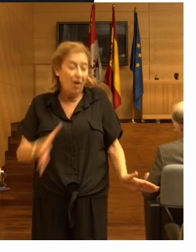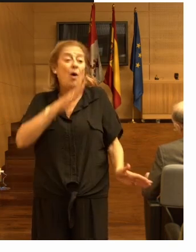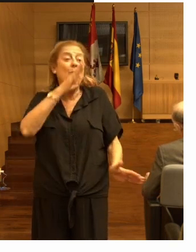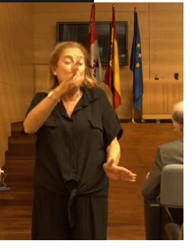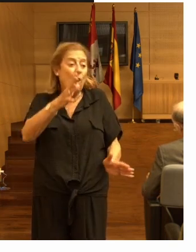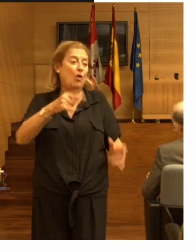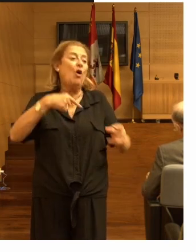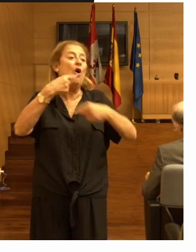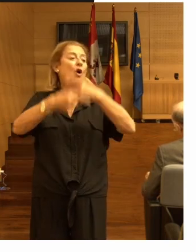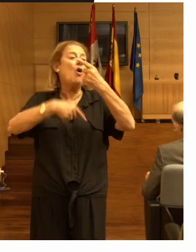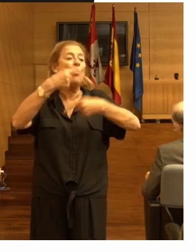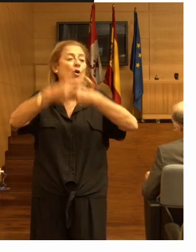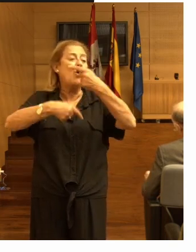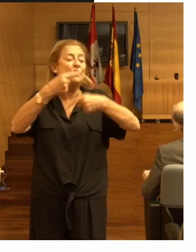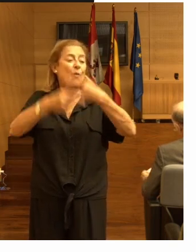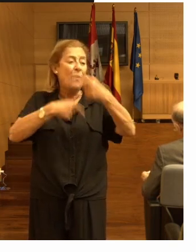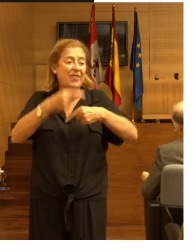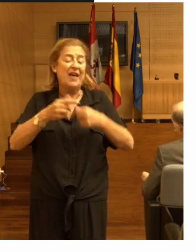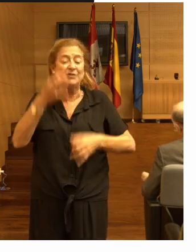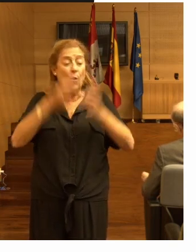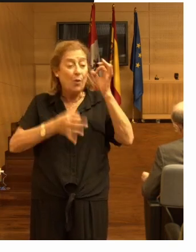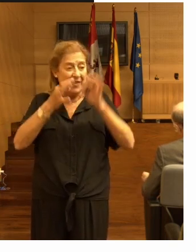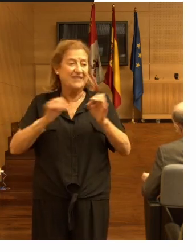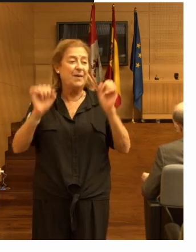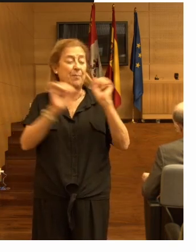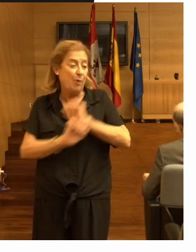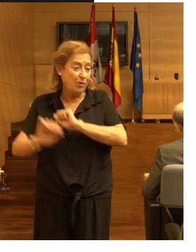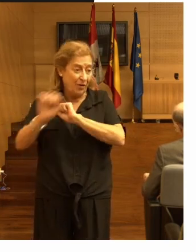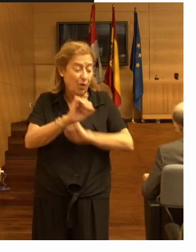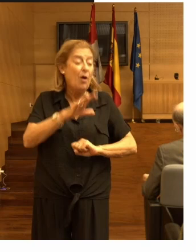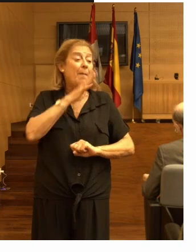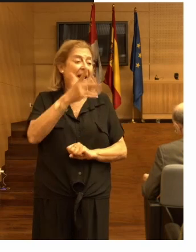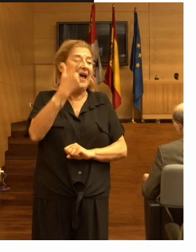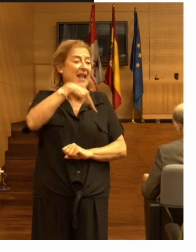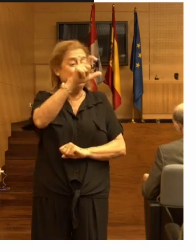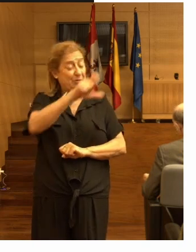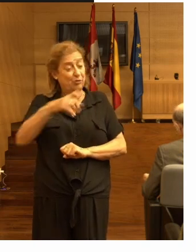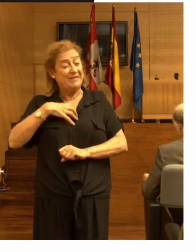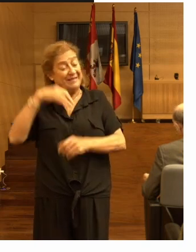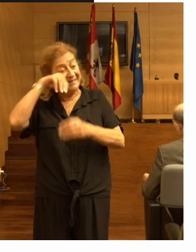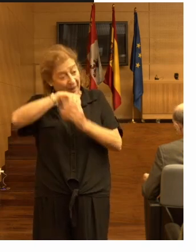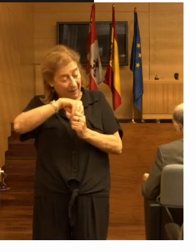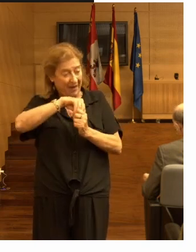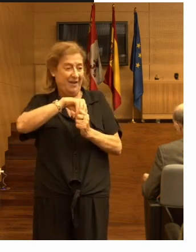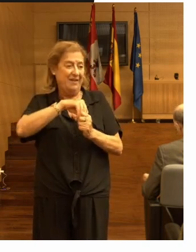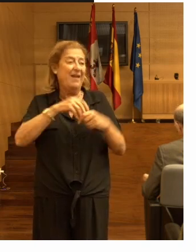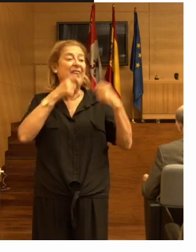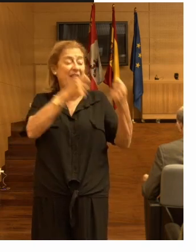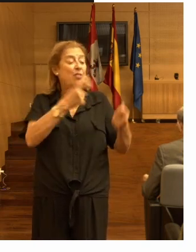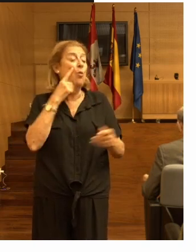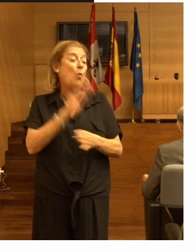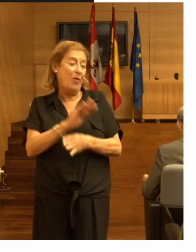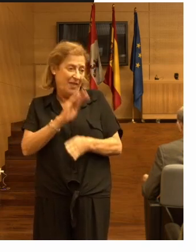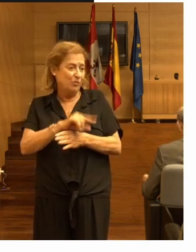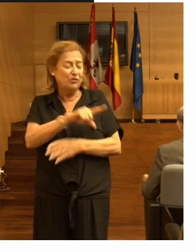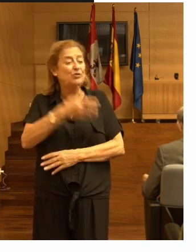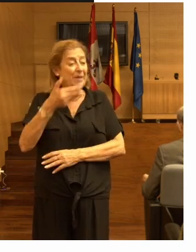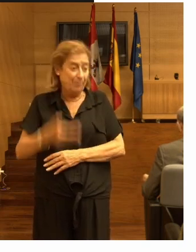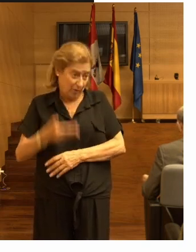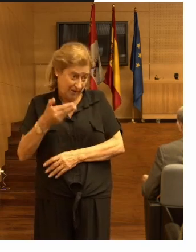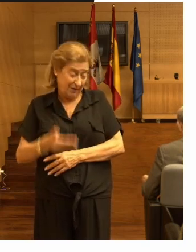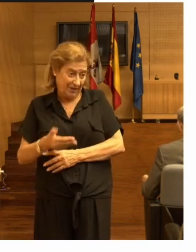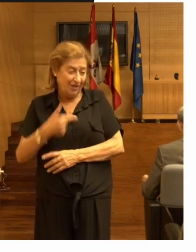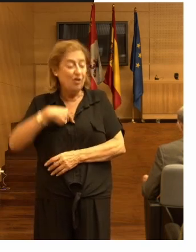consecuencias jurídicas que tiene de protección para las personas que trabajan dando cuidados esto es muy importante